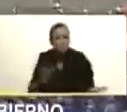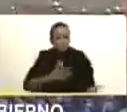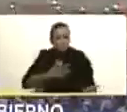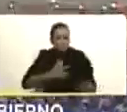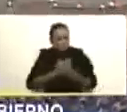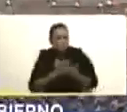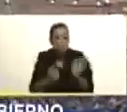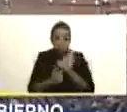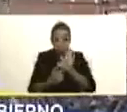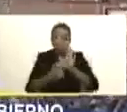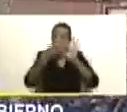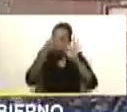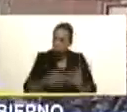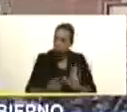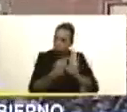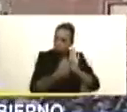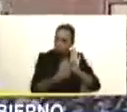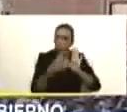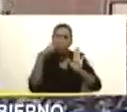demostrado plenamente.